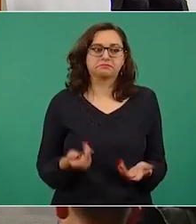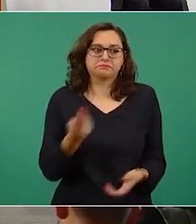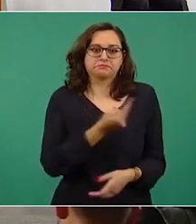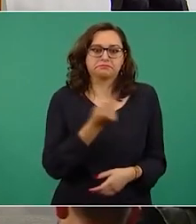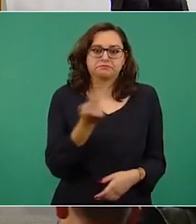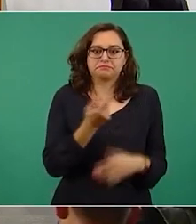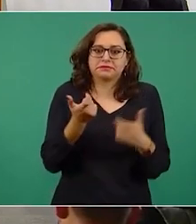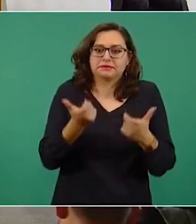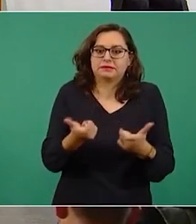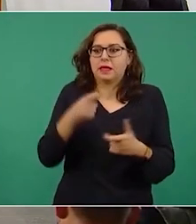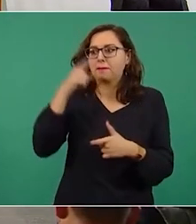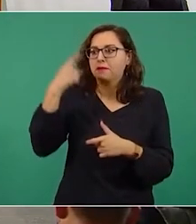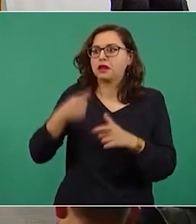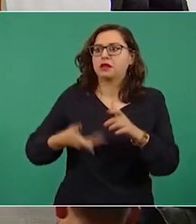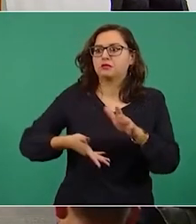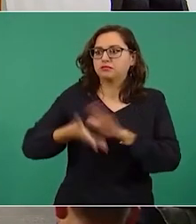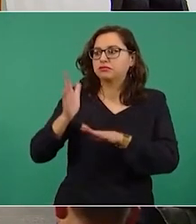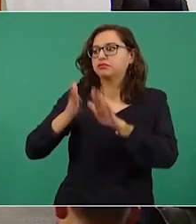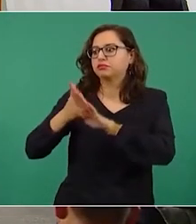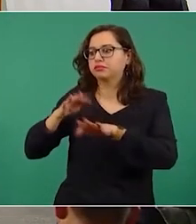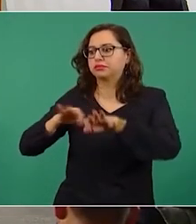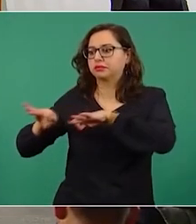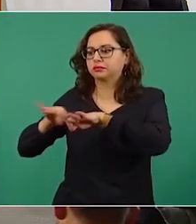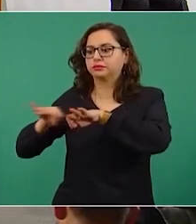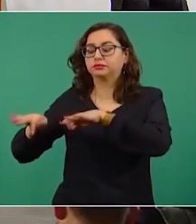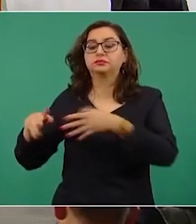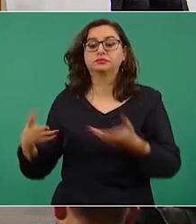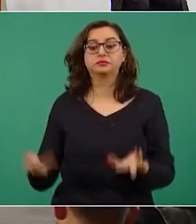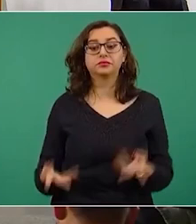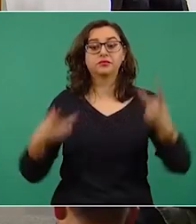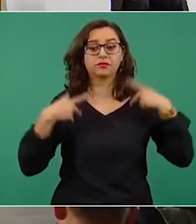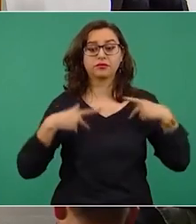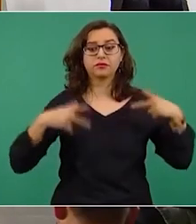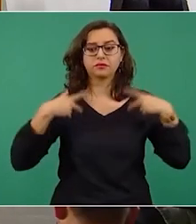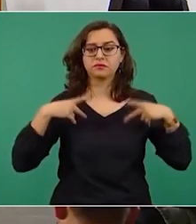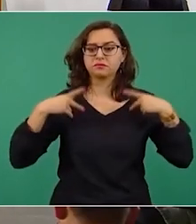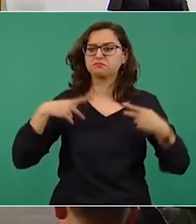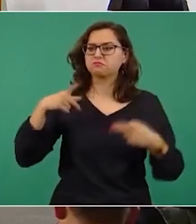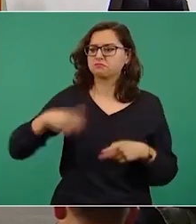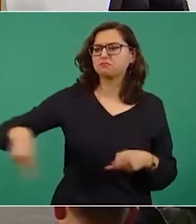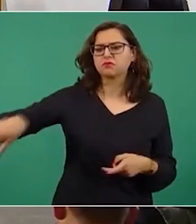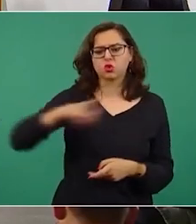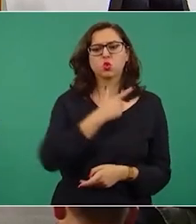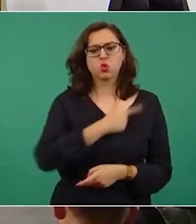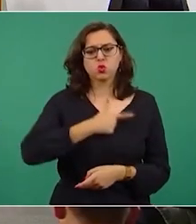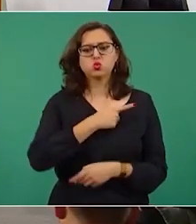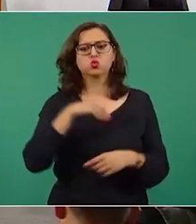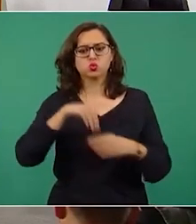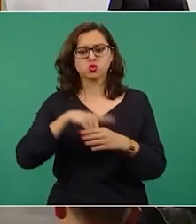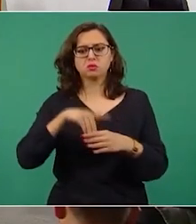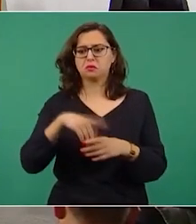entonces la gente iba con mucho gusto y depositaba en esa cuenta